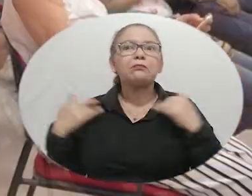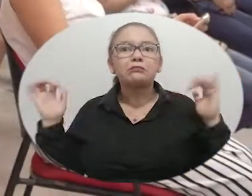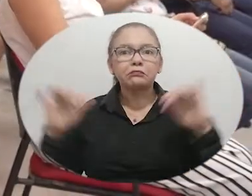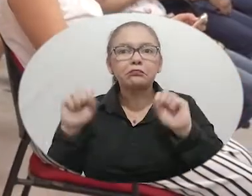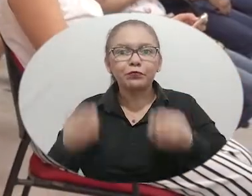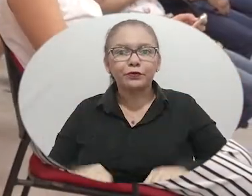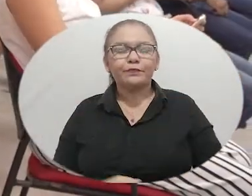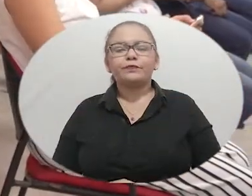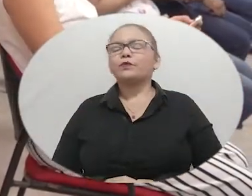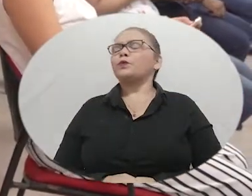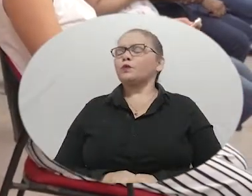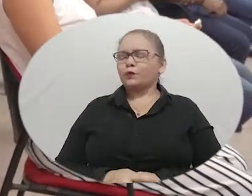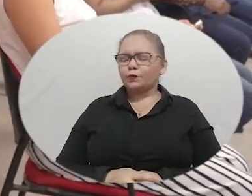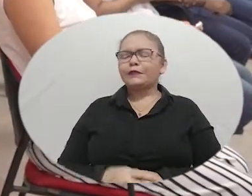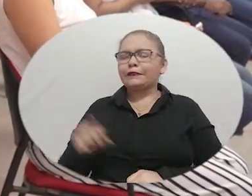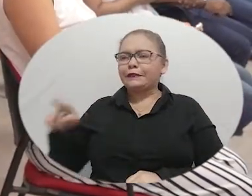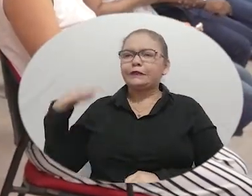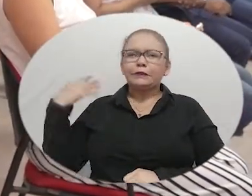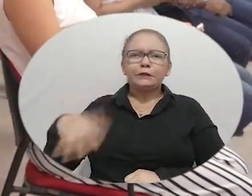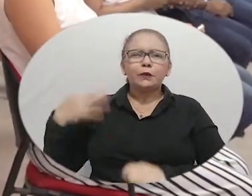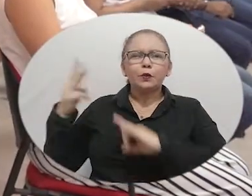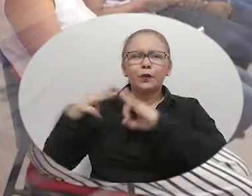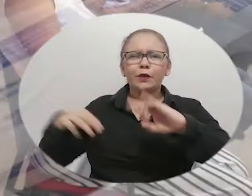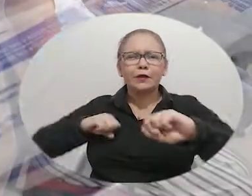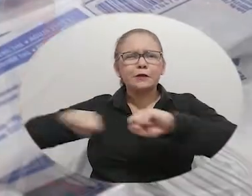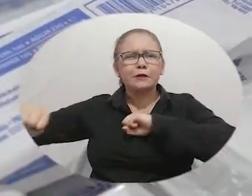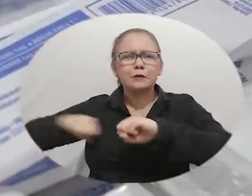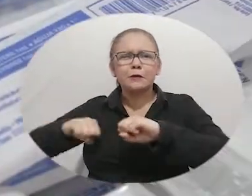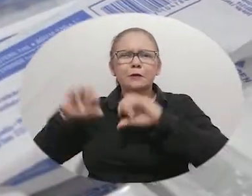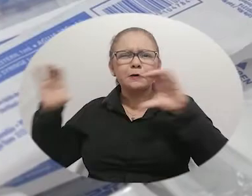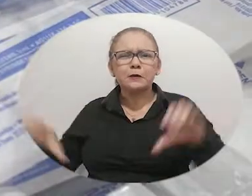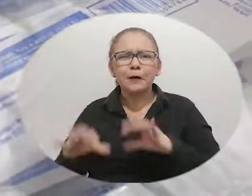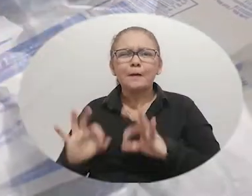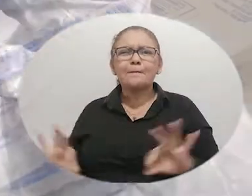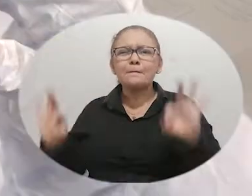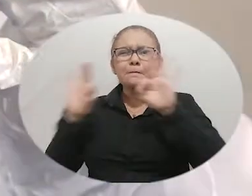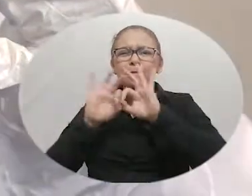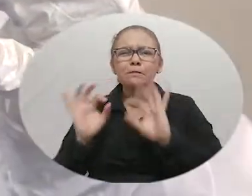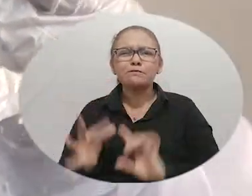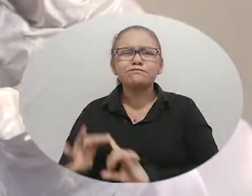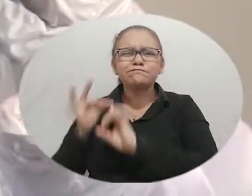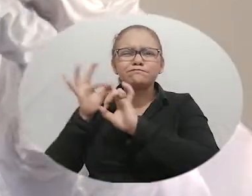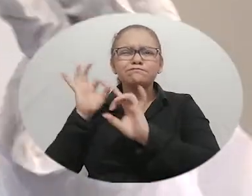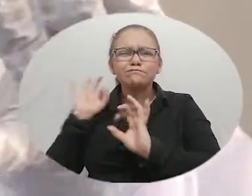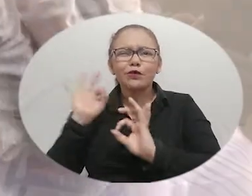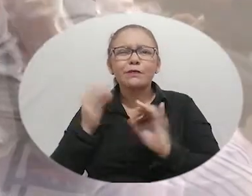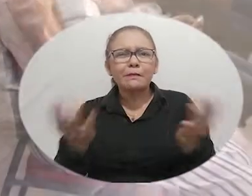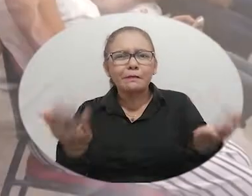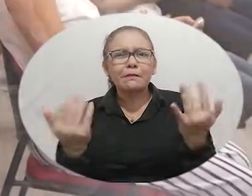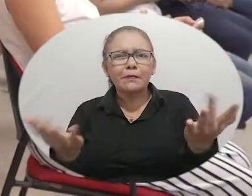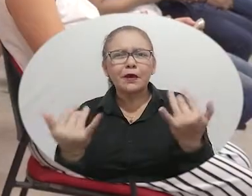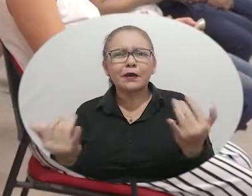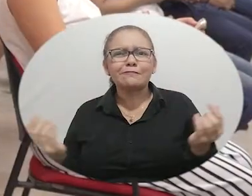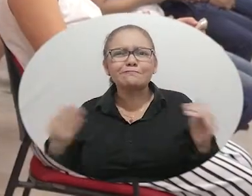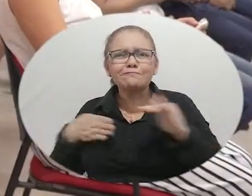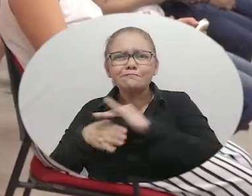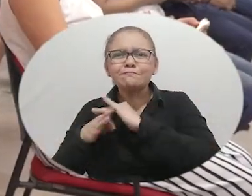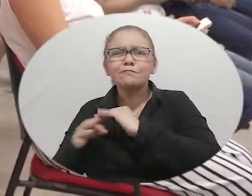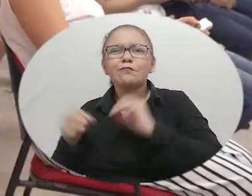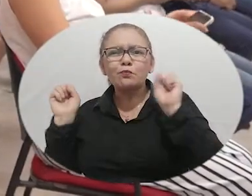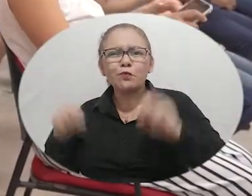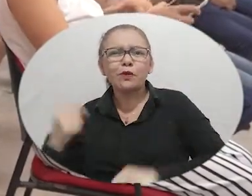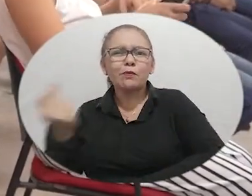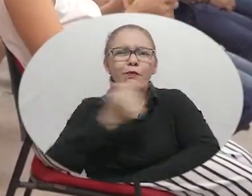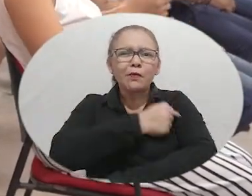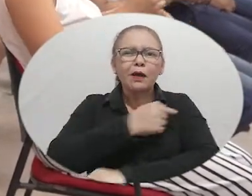clases me pareció una labor muy importante en la universidad de permitirnos acceder de manera rápida y de